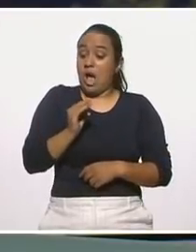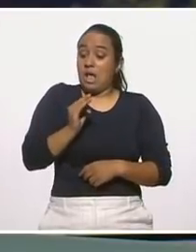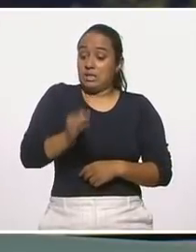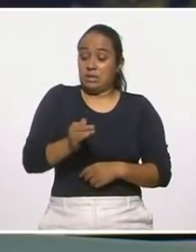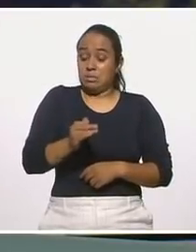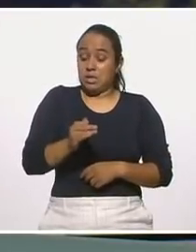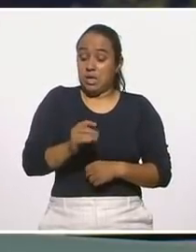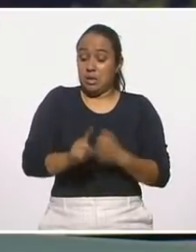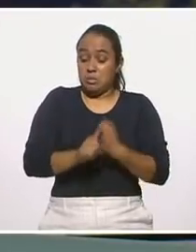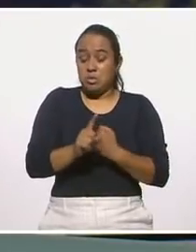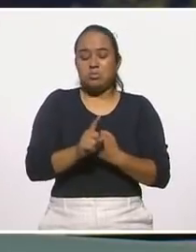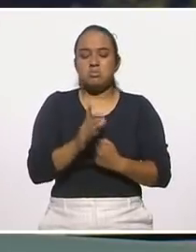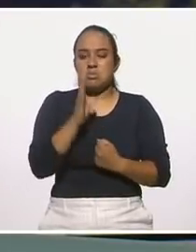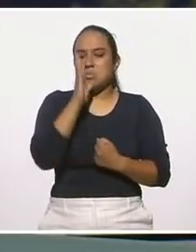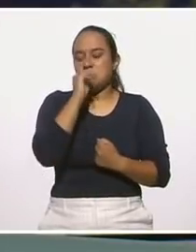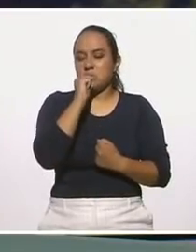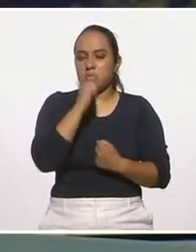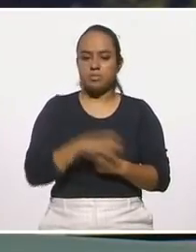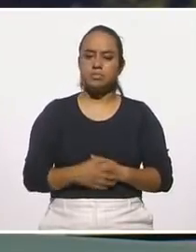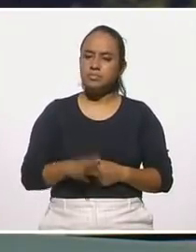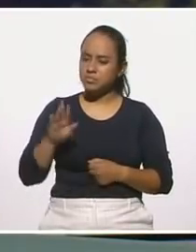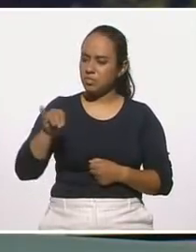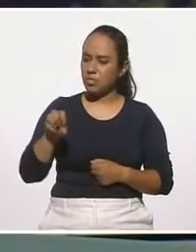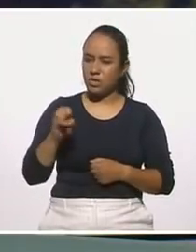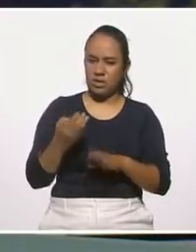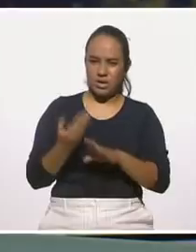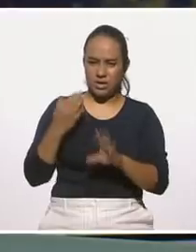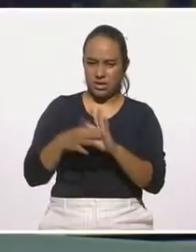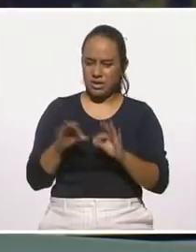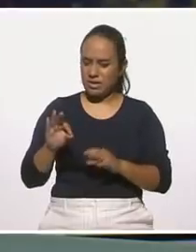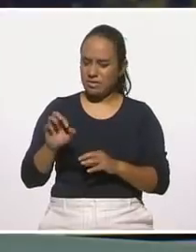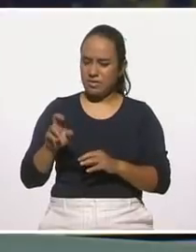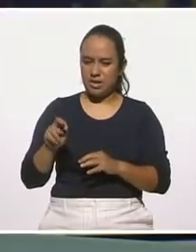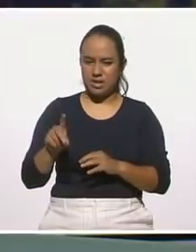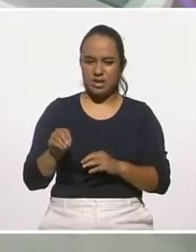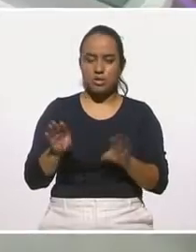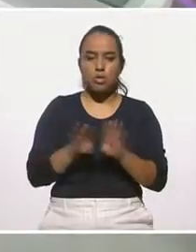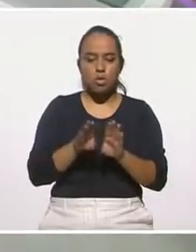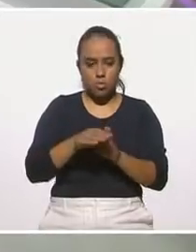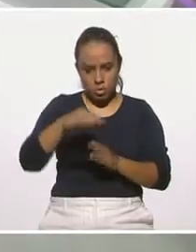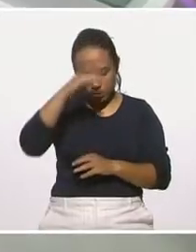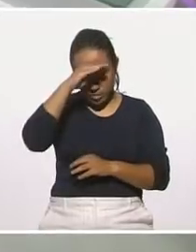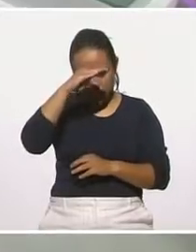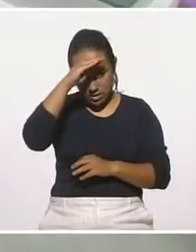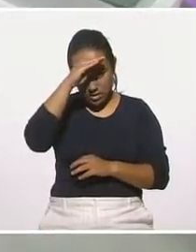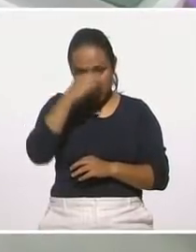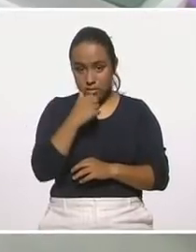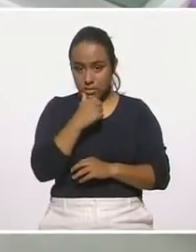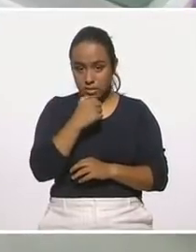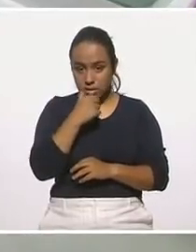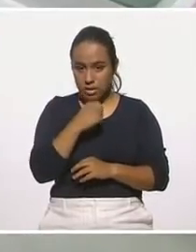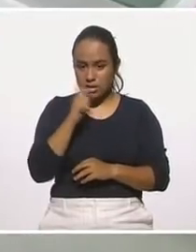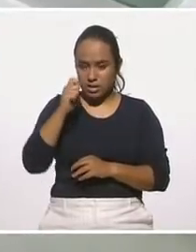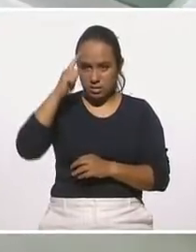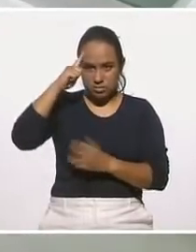parte de esa comunidad. Así es, José, pero nos comentaba, este Fernando sobre los pensamientos, ¿no? Que también neurológicamente, a lo